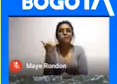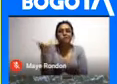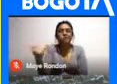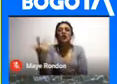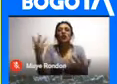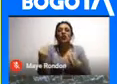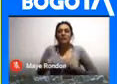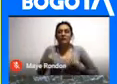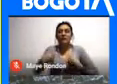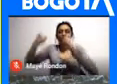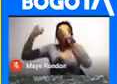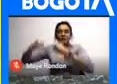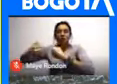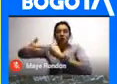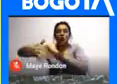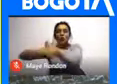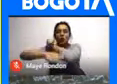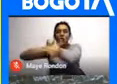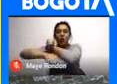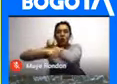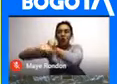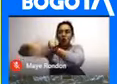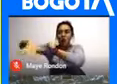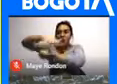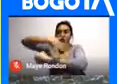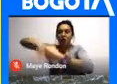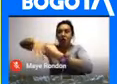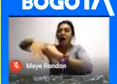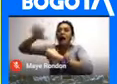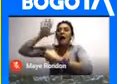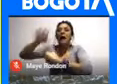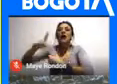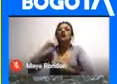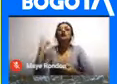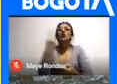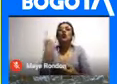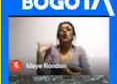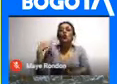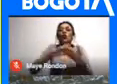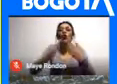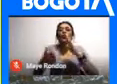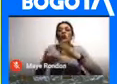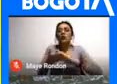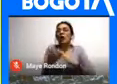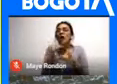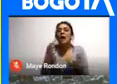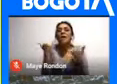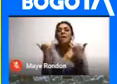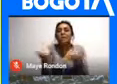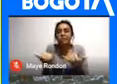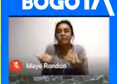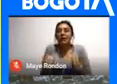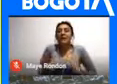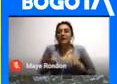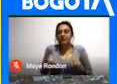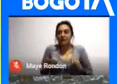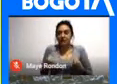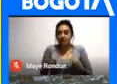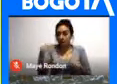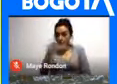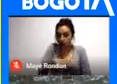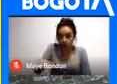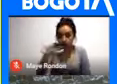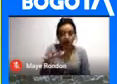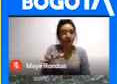Kundiboyacense Porque es que No es La No es la comunidad Que anteriormente Habitó Nuestro Altiplano Sino